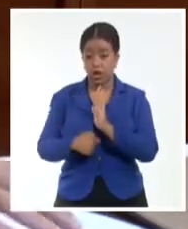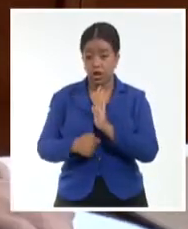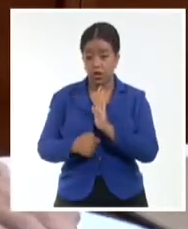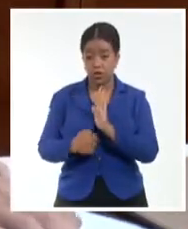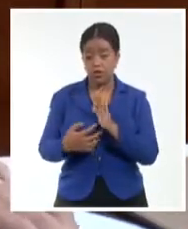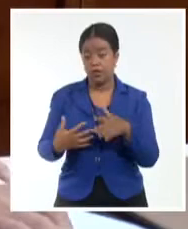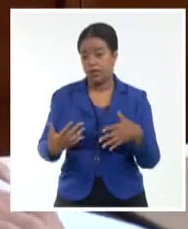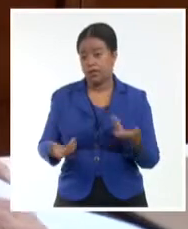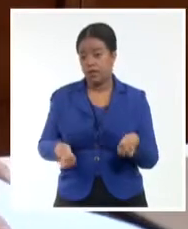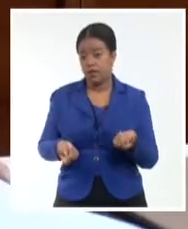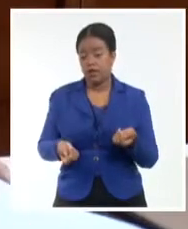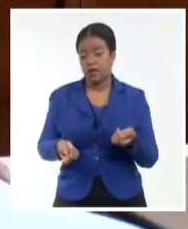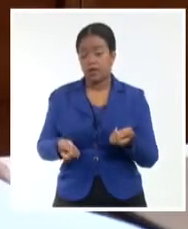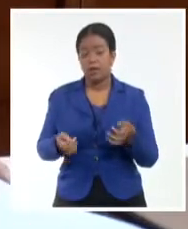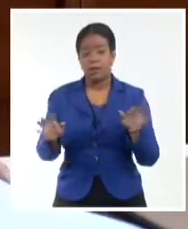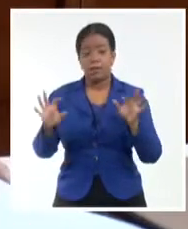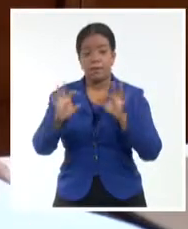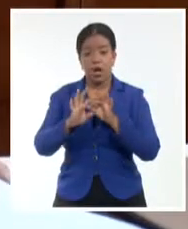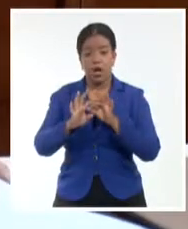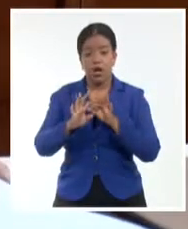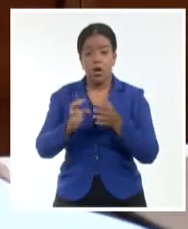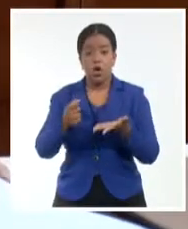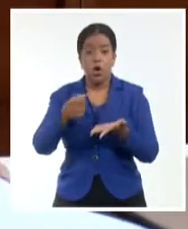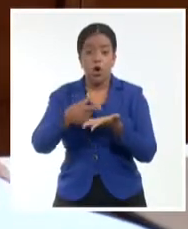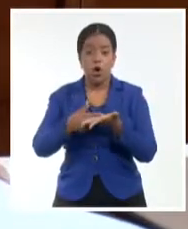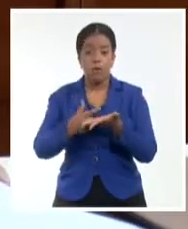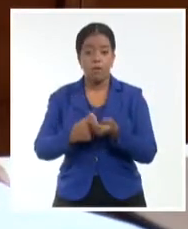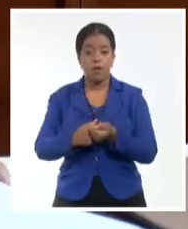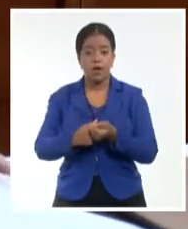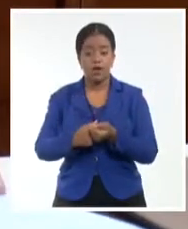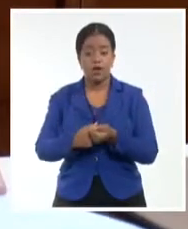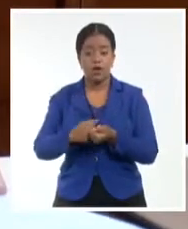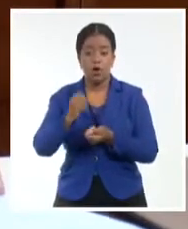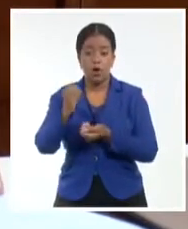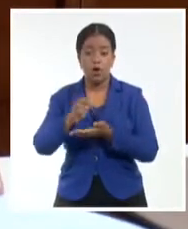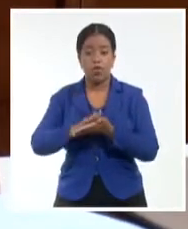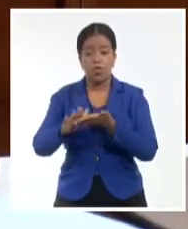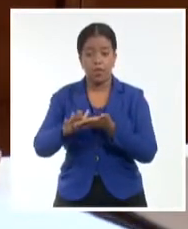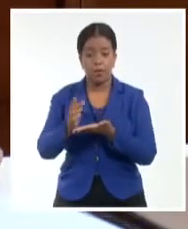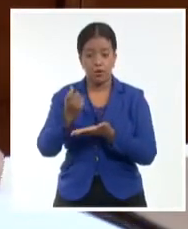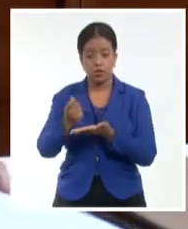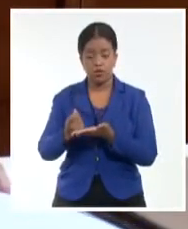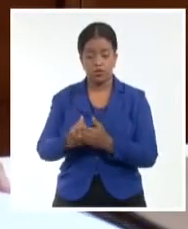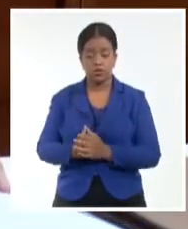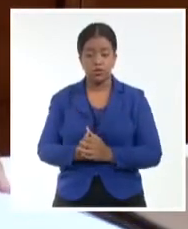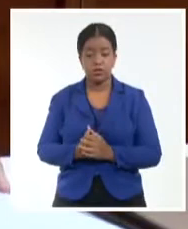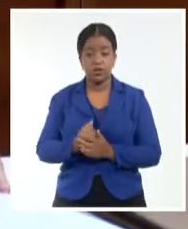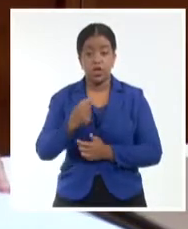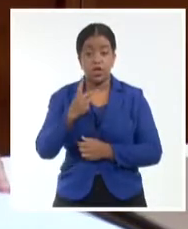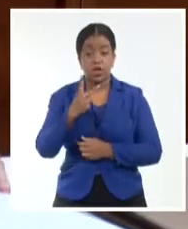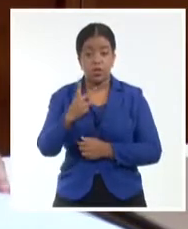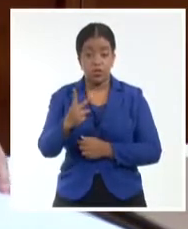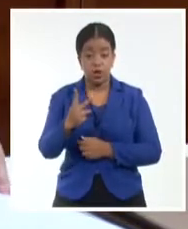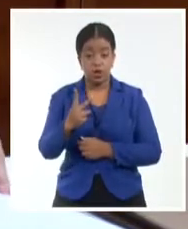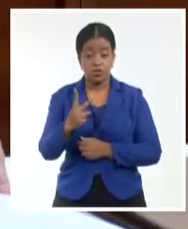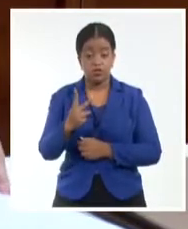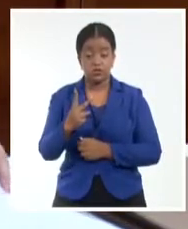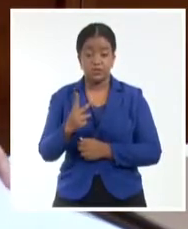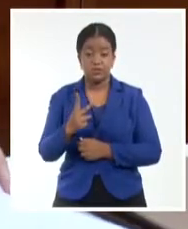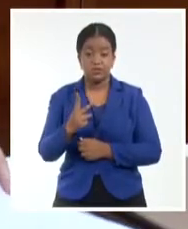de compra o a consignaciones o a depósitos aduanales. Quiere decir que las dos terceras partes